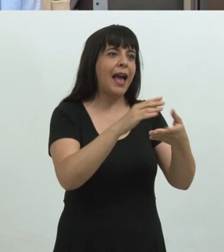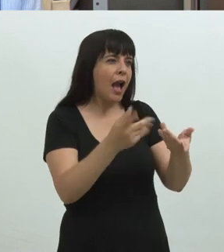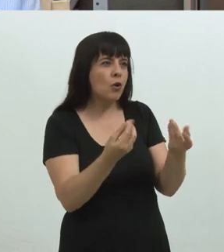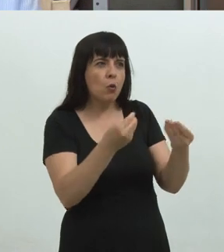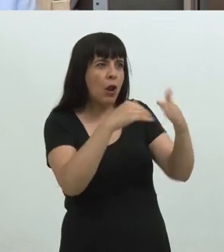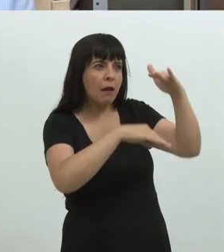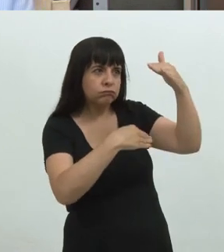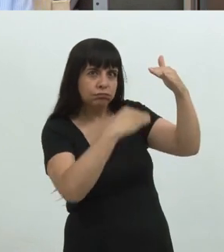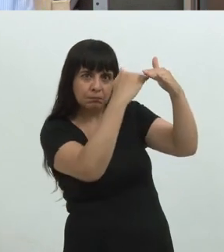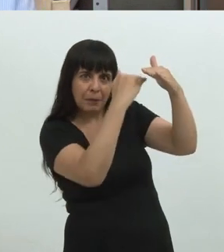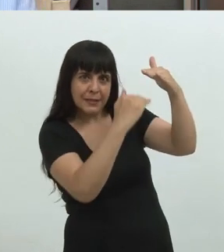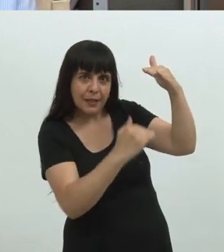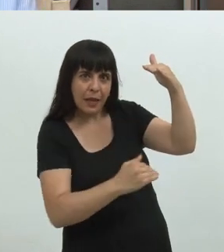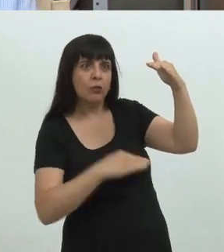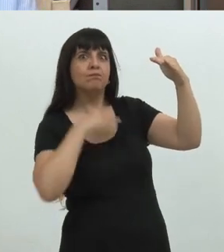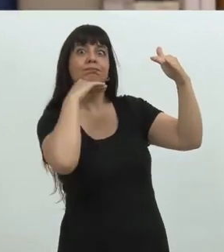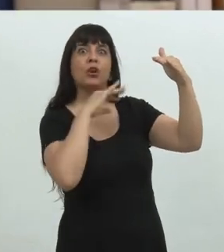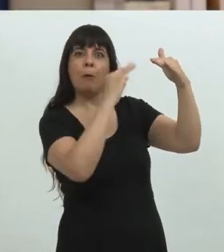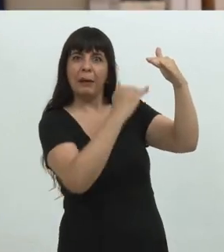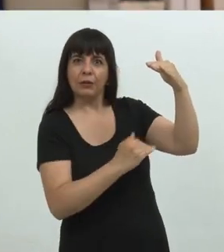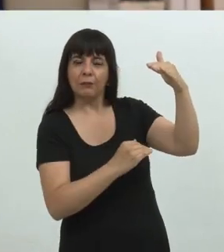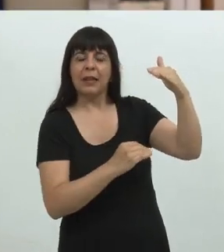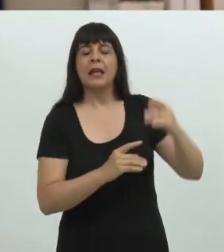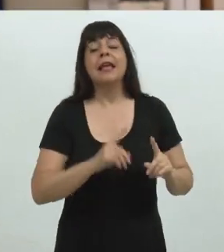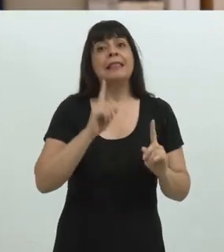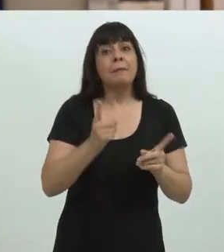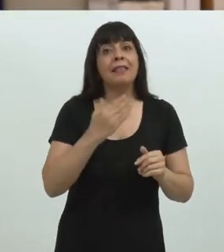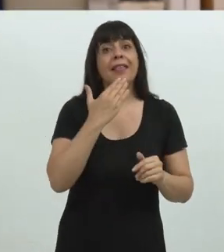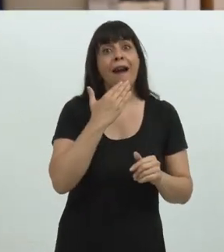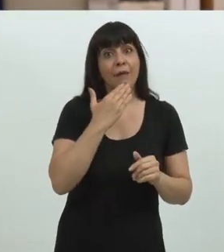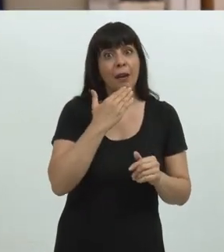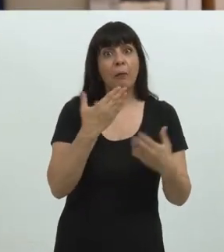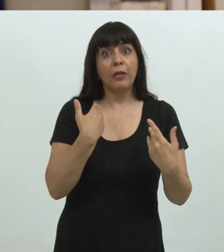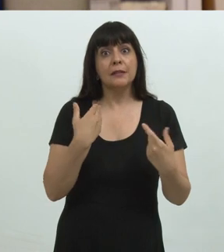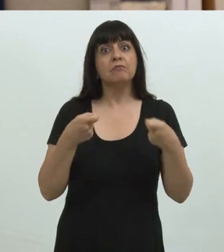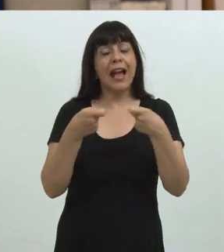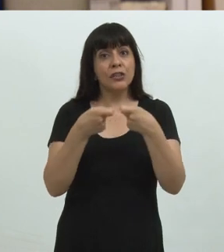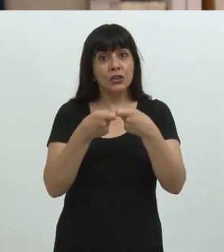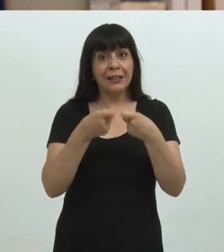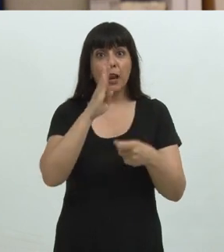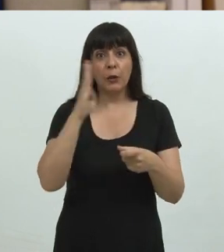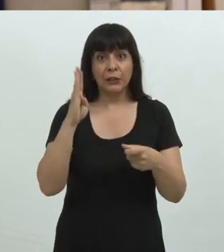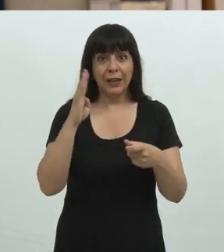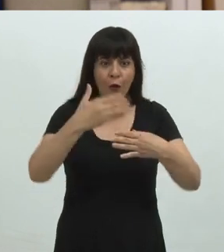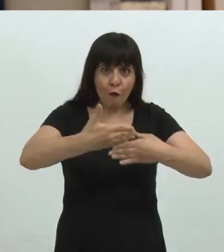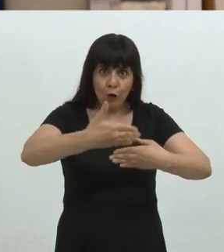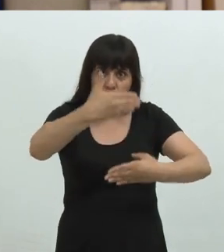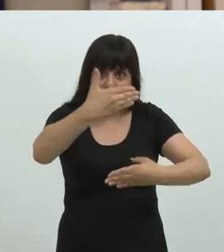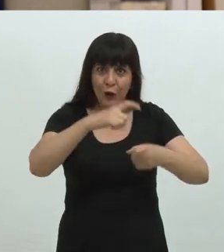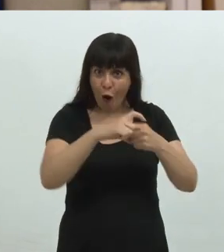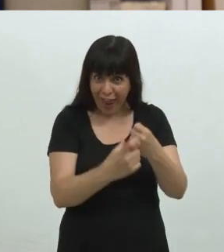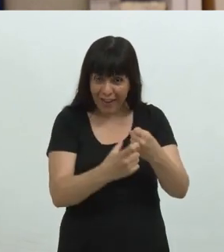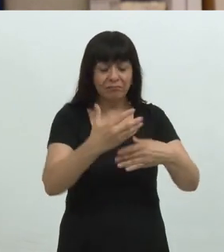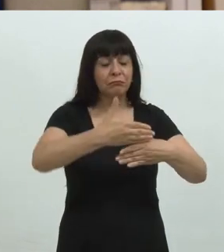a texto completo, como la Biblioteca del MINSIC. A partir de abril ya podés asociarte a la biblioteca con un formulario online